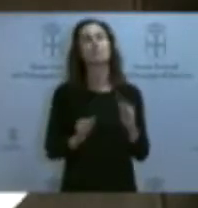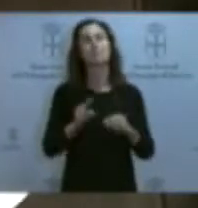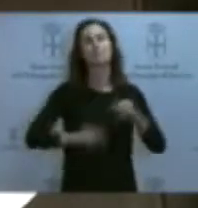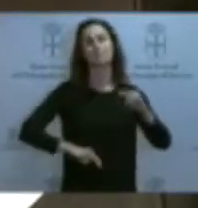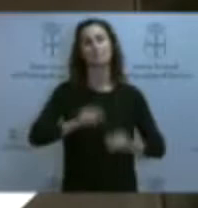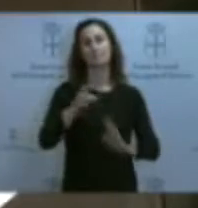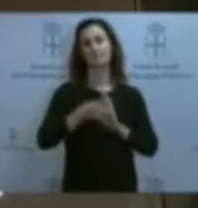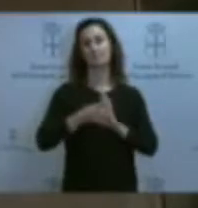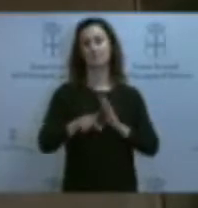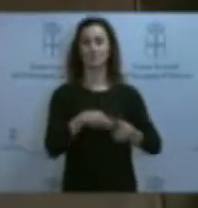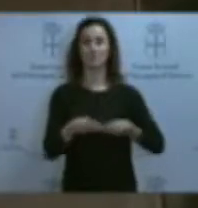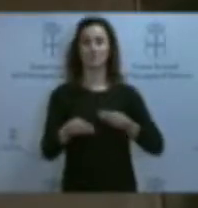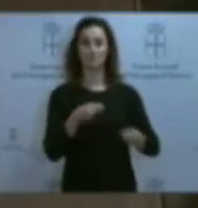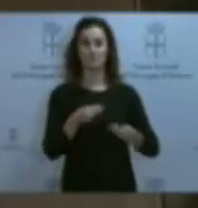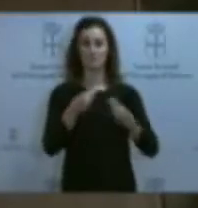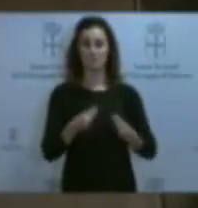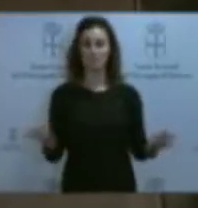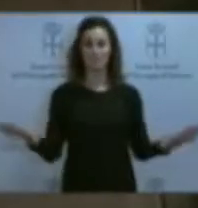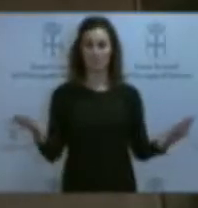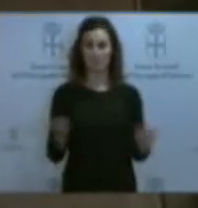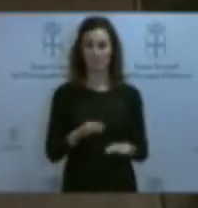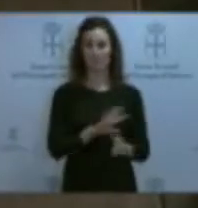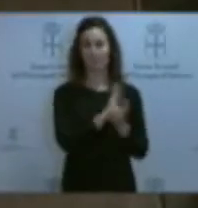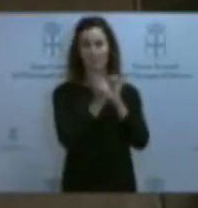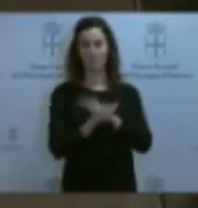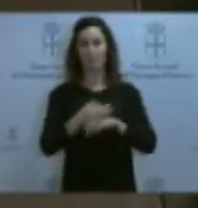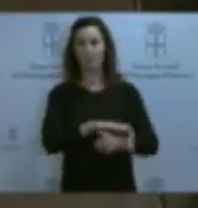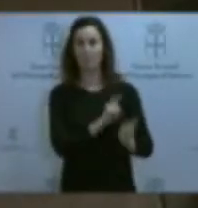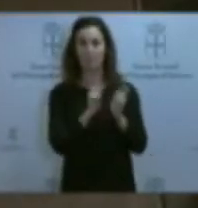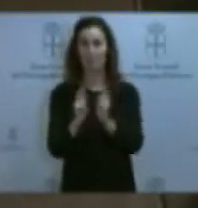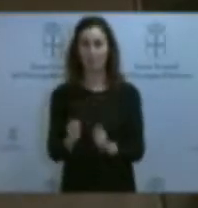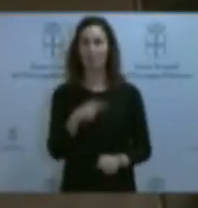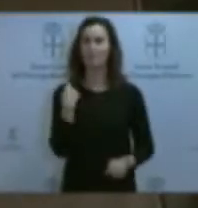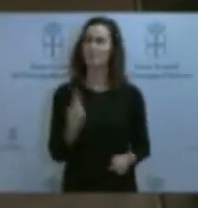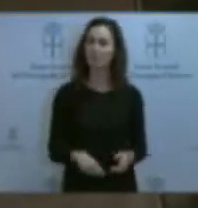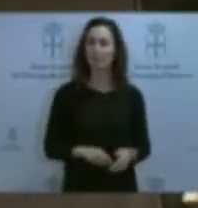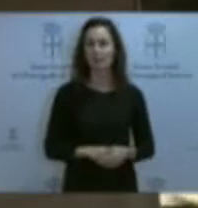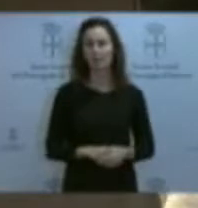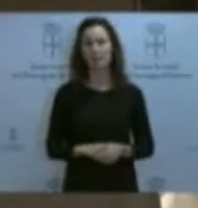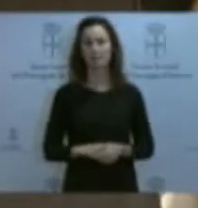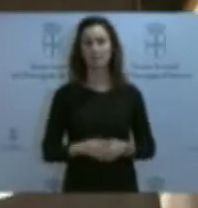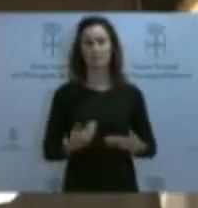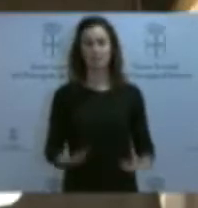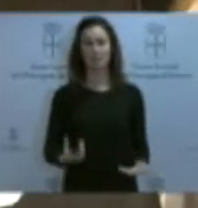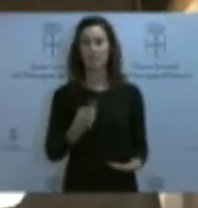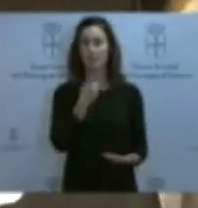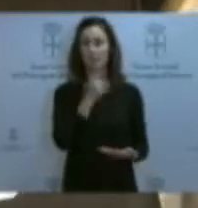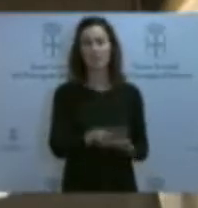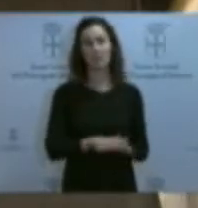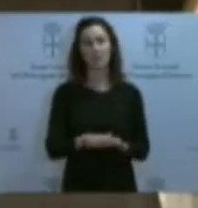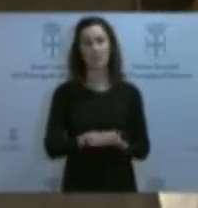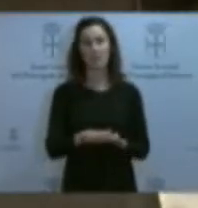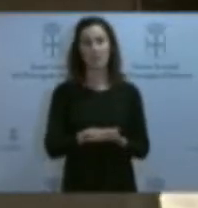calidad de los materiales de la troncal a que el adjudicatario salga perdiendo. Es decir, quien dicen que por parte de inocentes